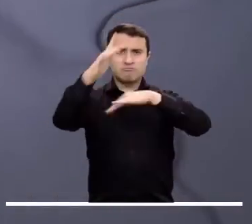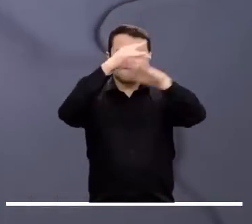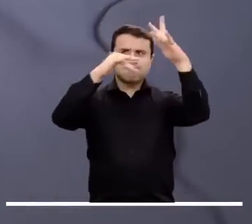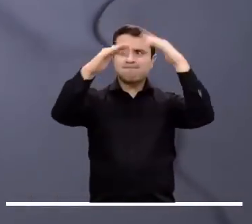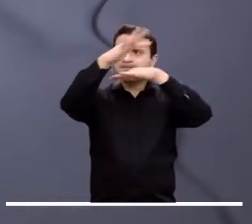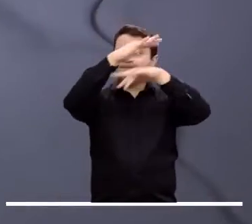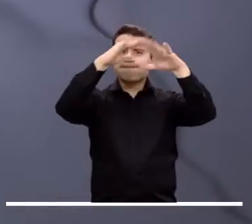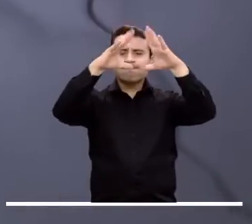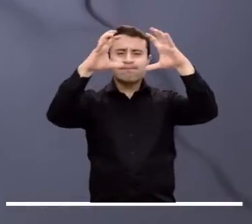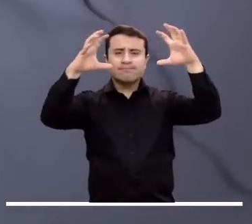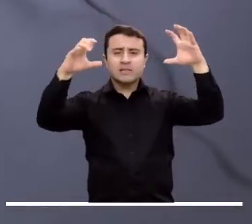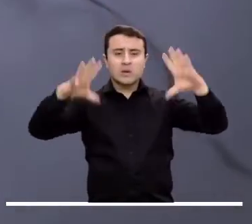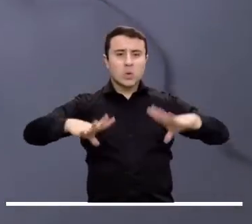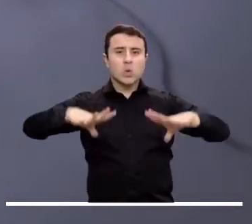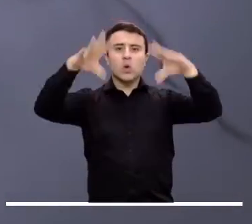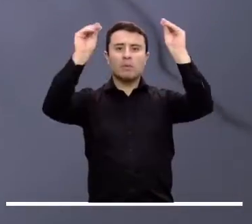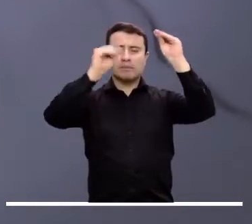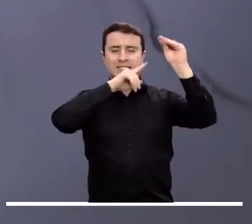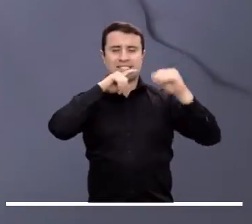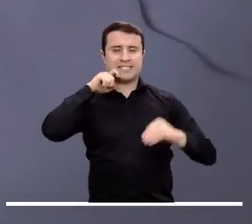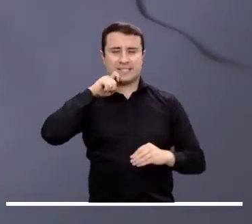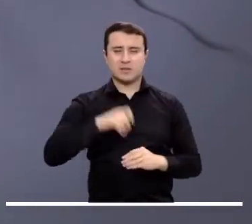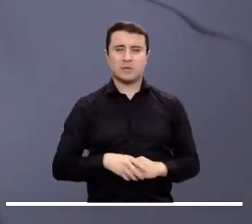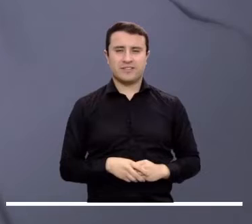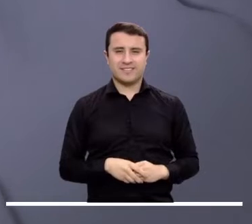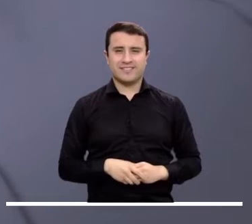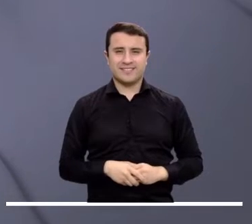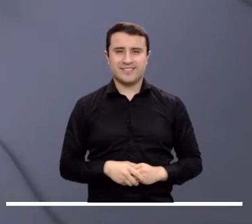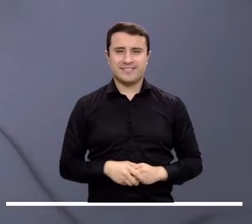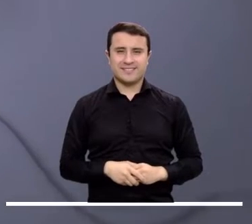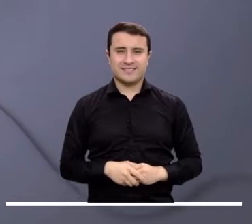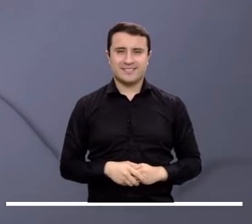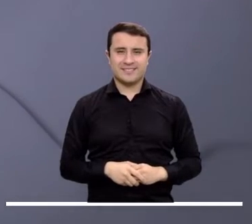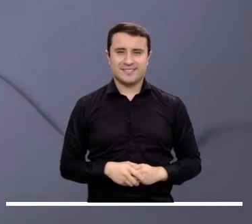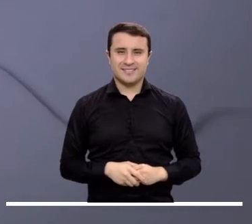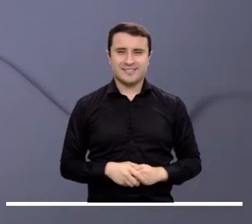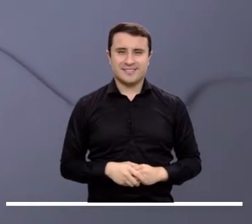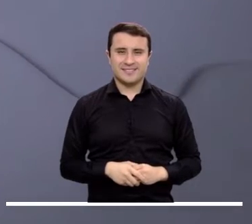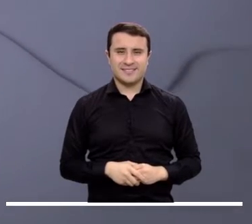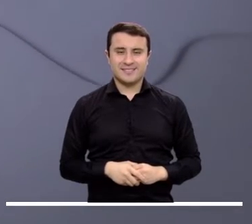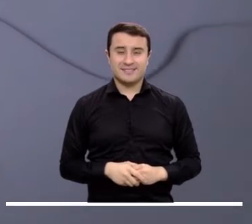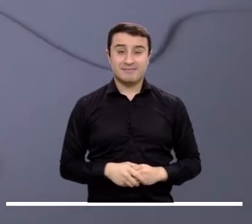Y en la capital del país habrá nubosidad variada con predominio de condiciones secas.